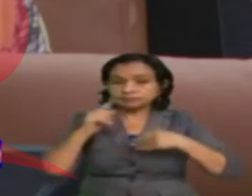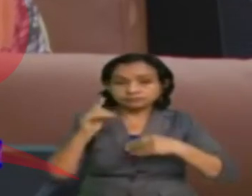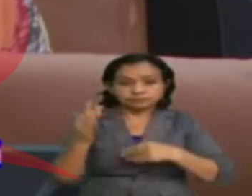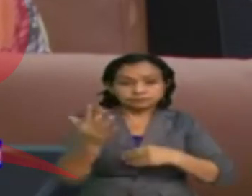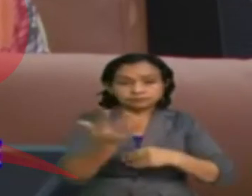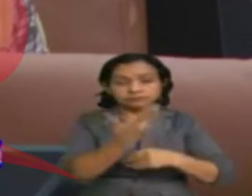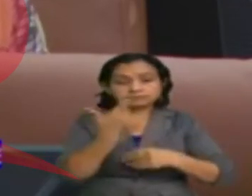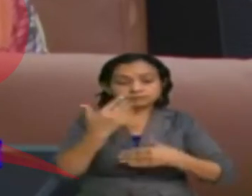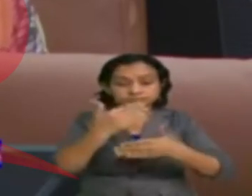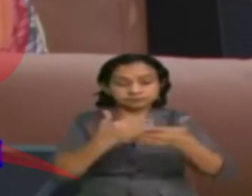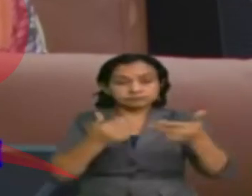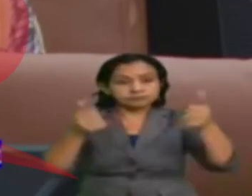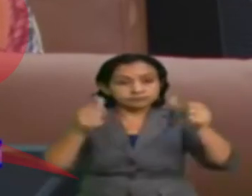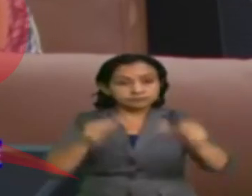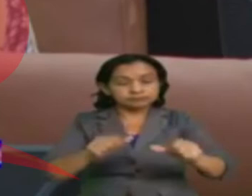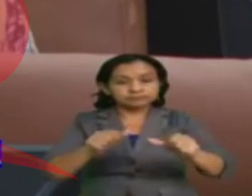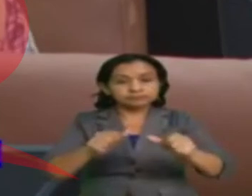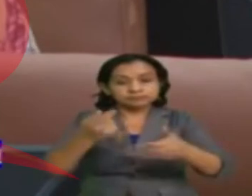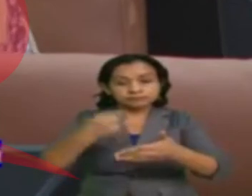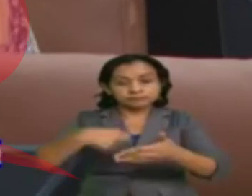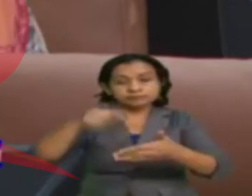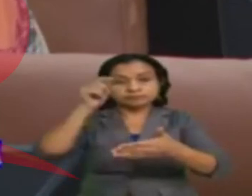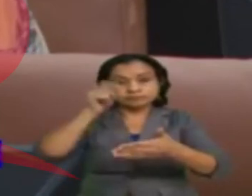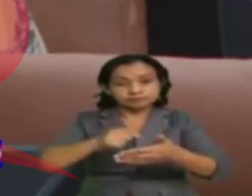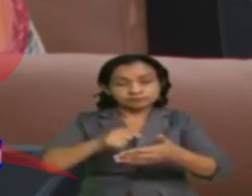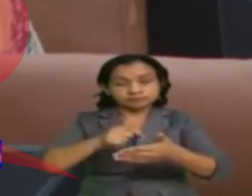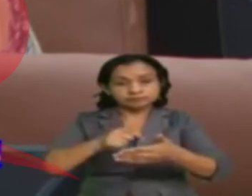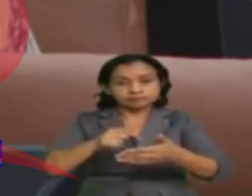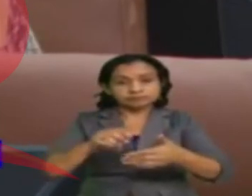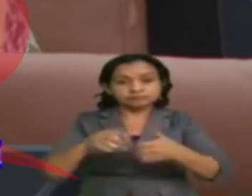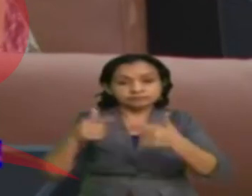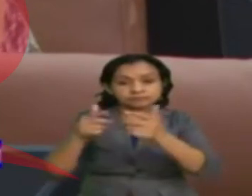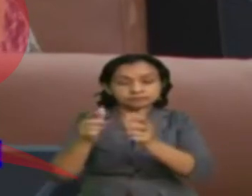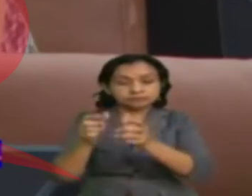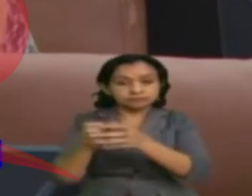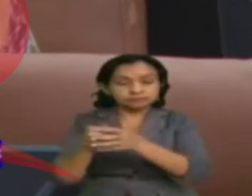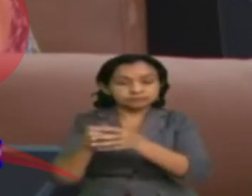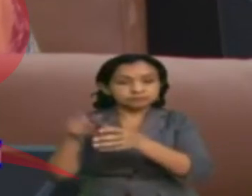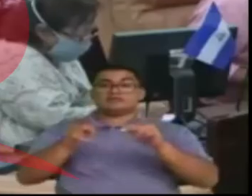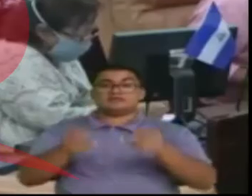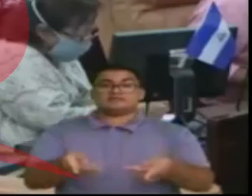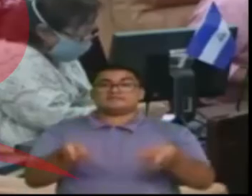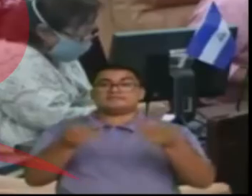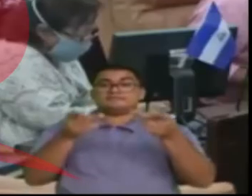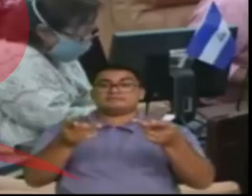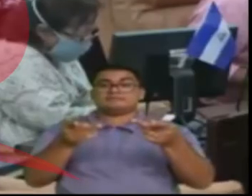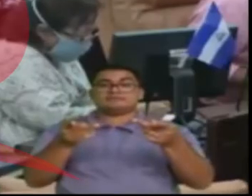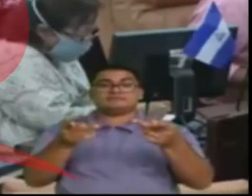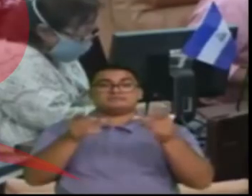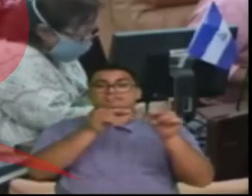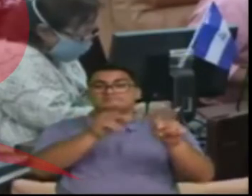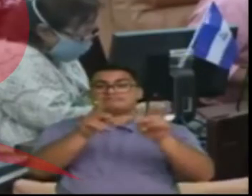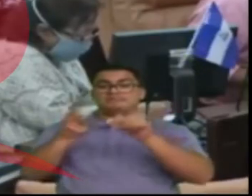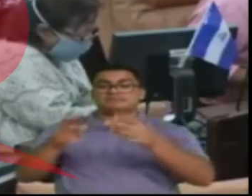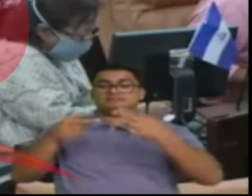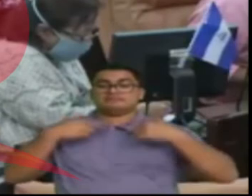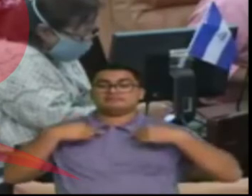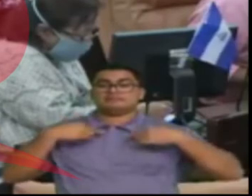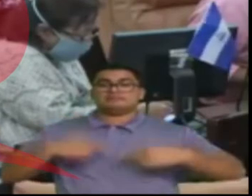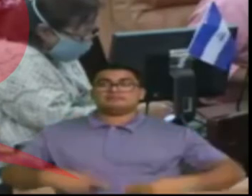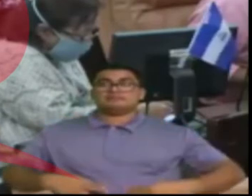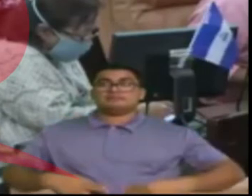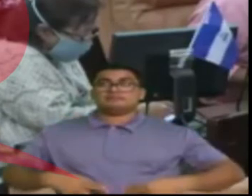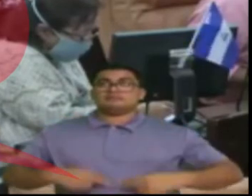general al dictamen de mayoría suscrito por la empancada oficialista. En su defensa, el diputado sandinista